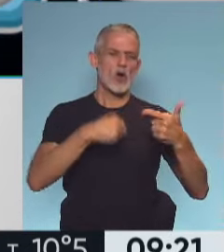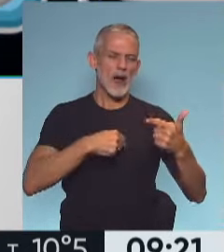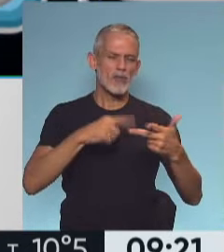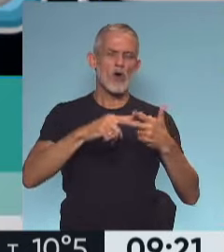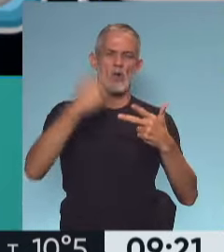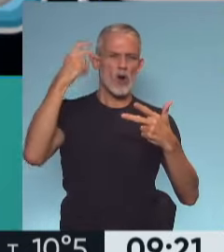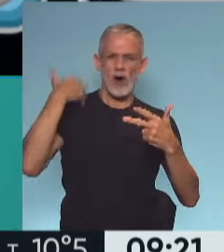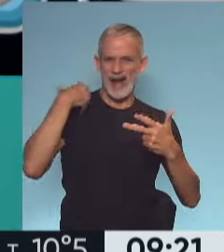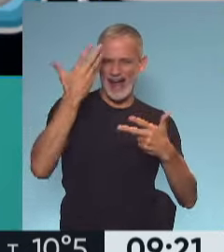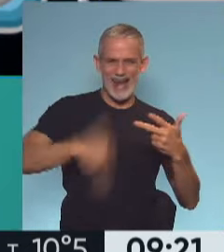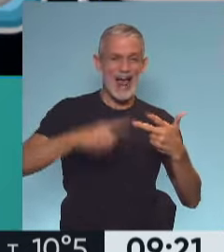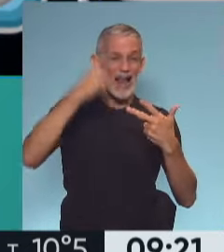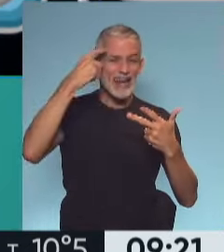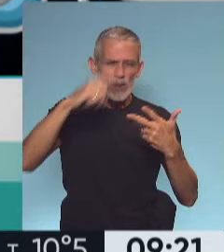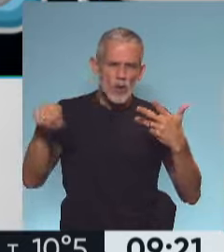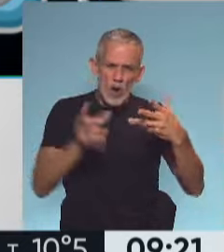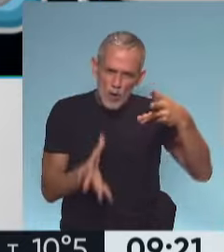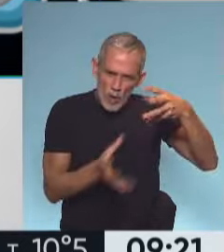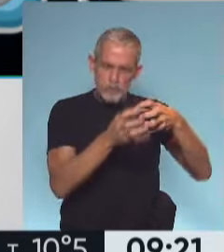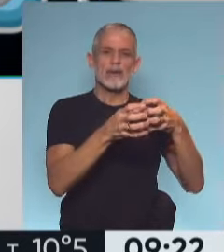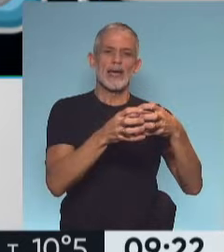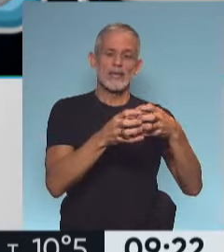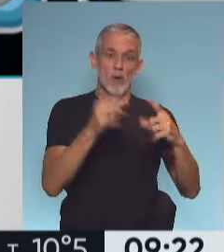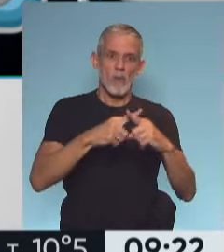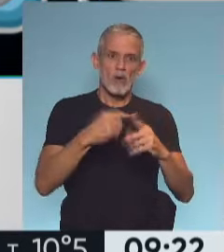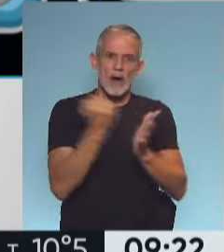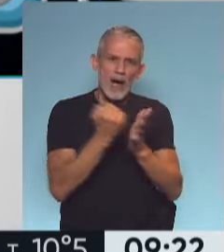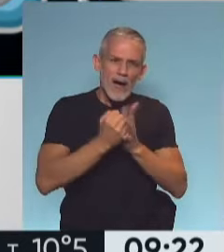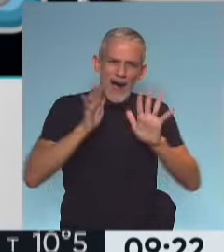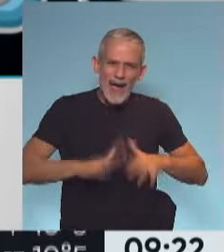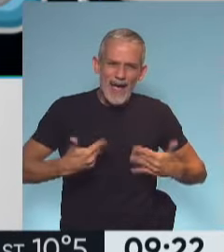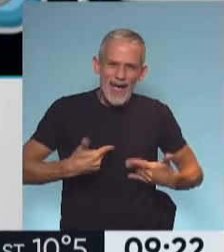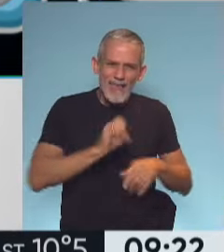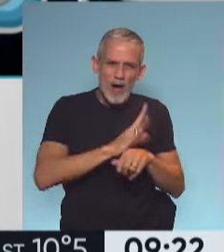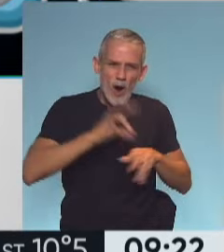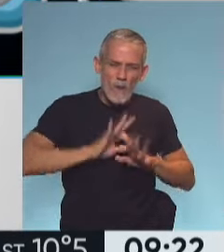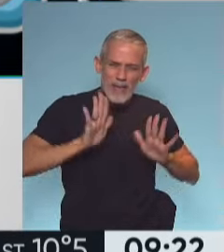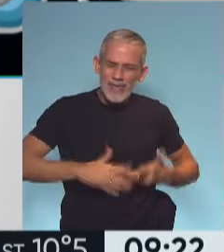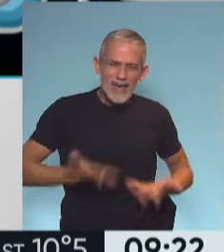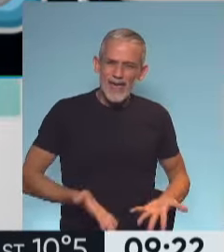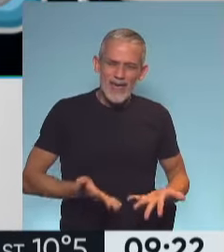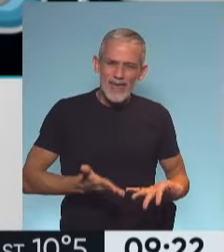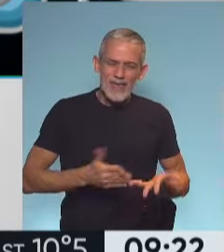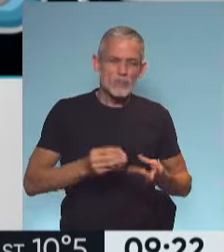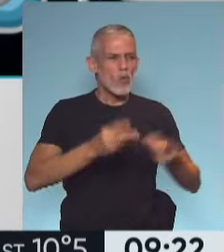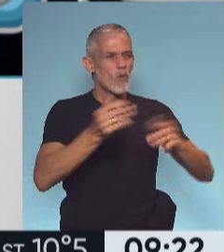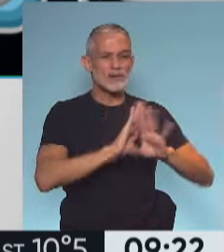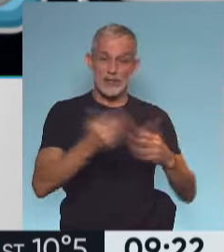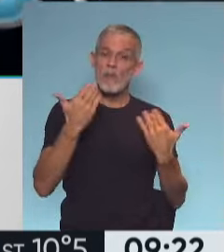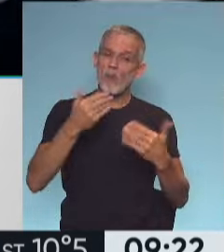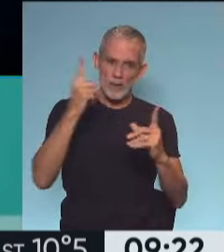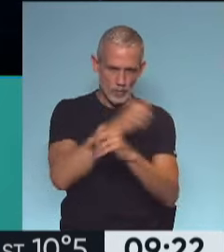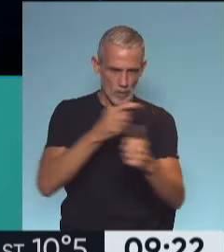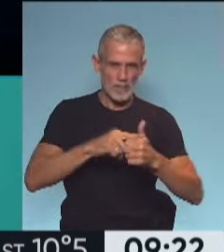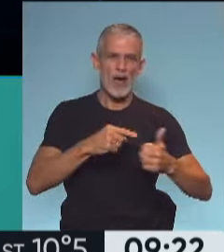clínicos, neurólogos, por todas las secuelas que lamentablemente nos deja el COVID. El COVID se puede dejar secuelas de